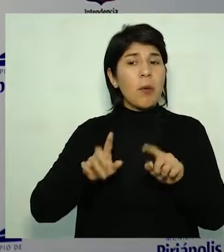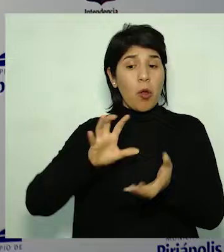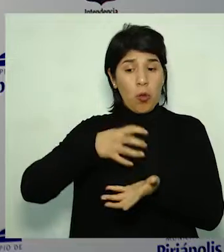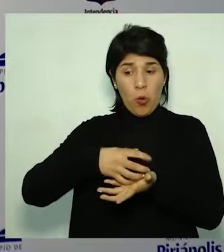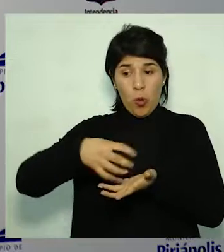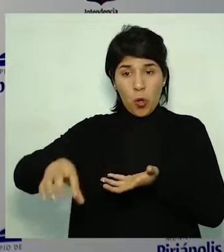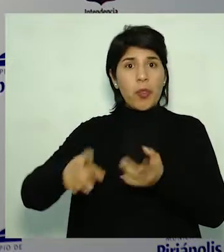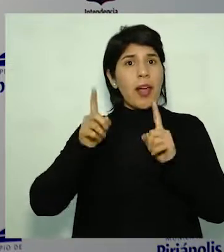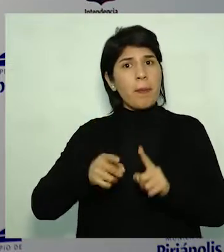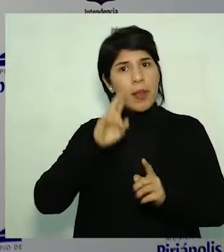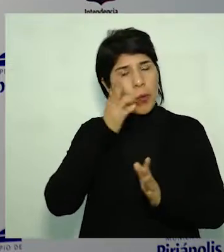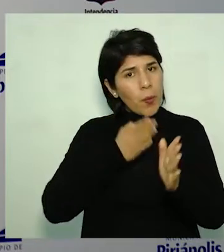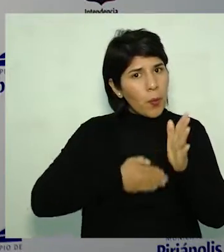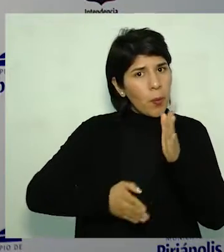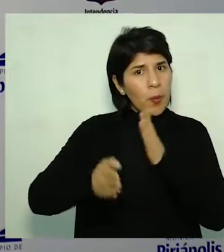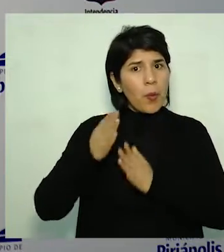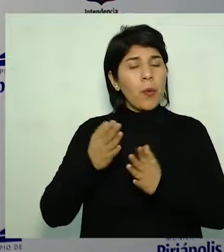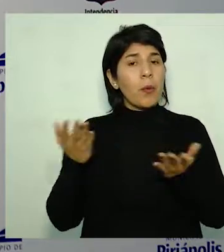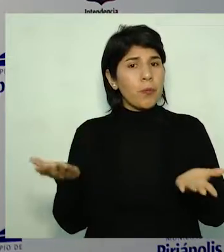no solo en la región, sino a nivel nacional.